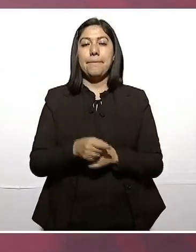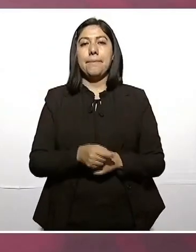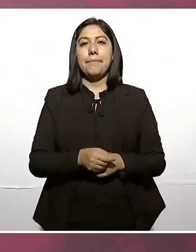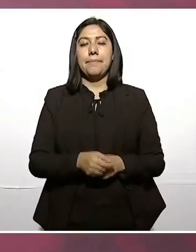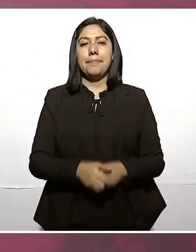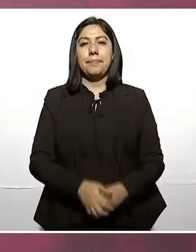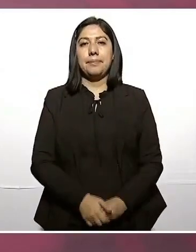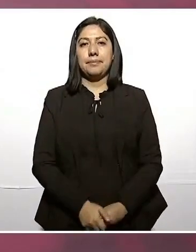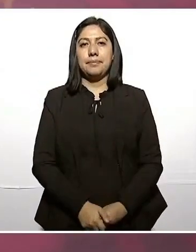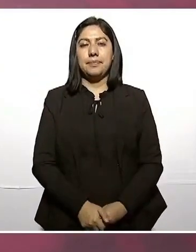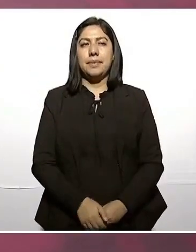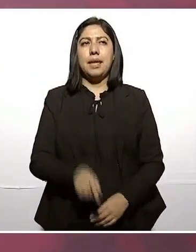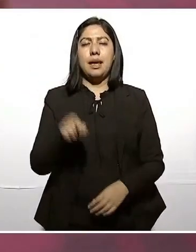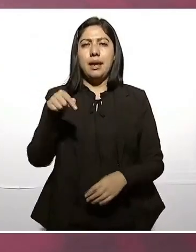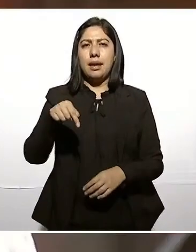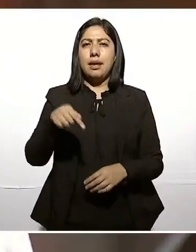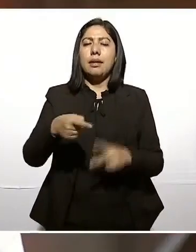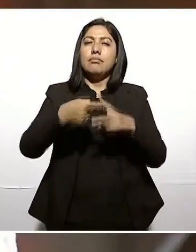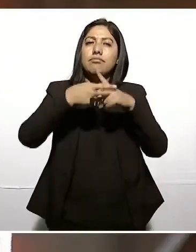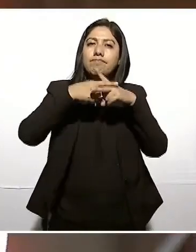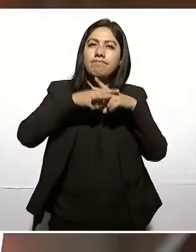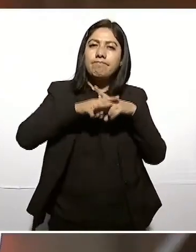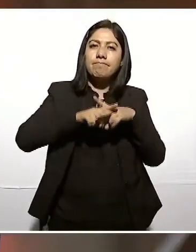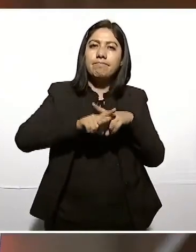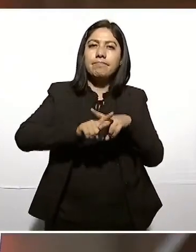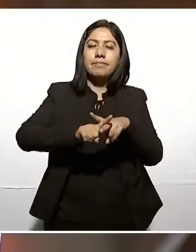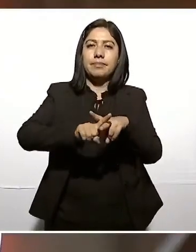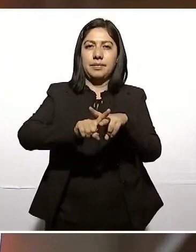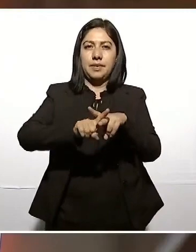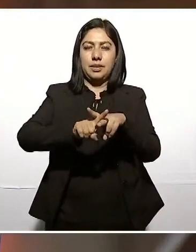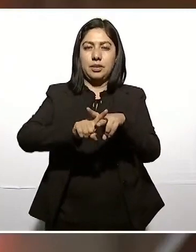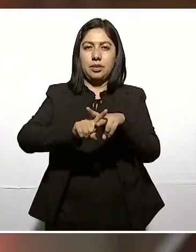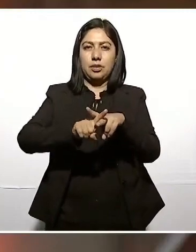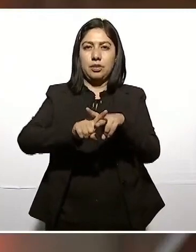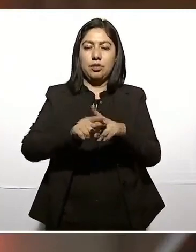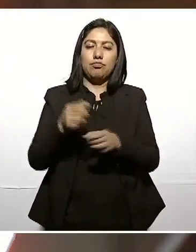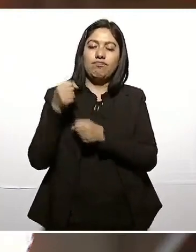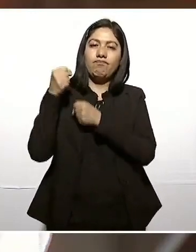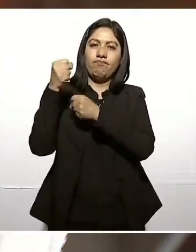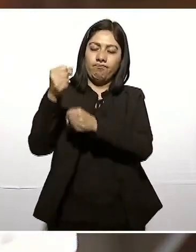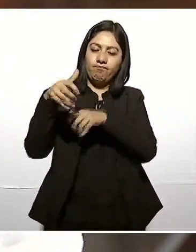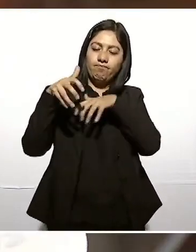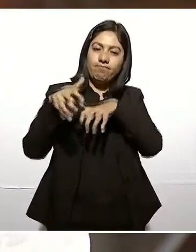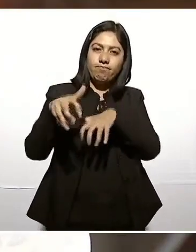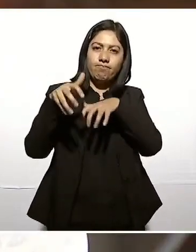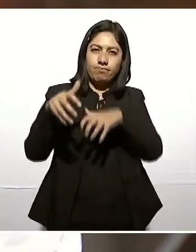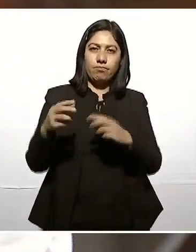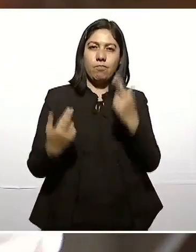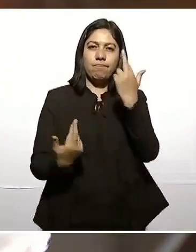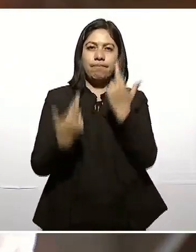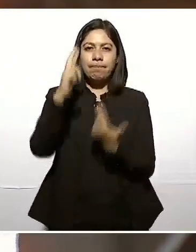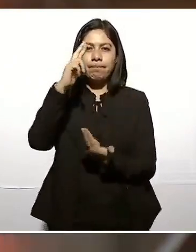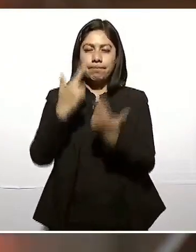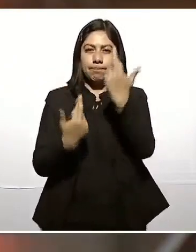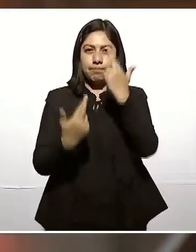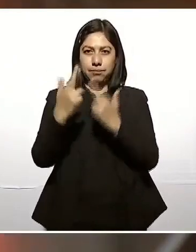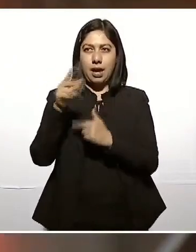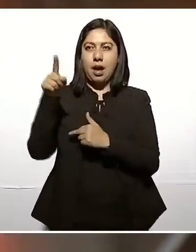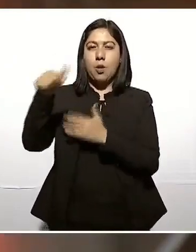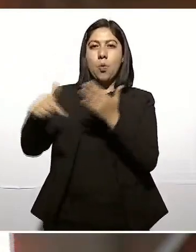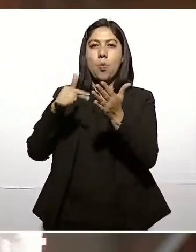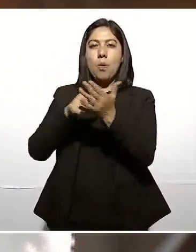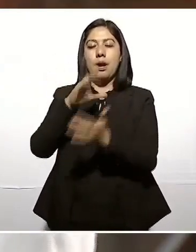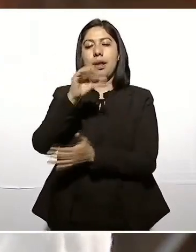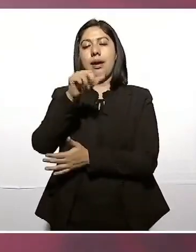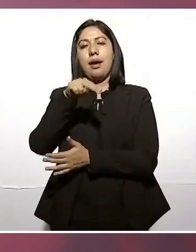Se inicia el movimiento revolucionario en Cananea